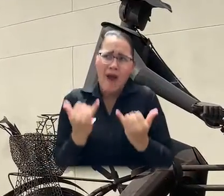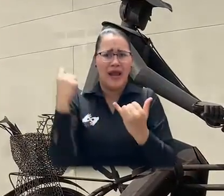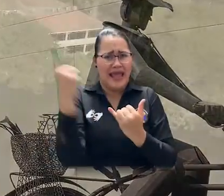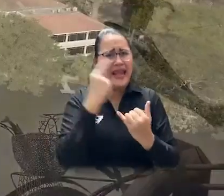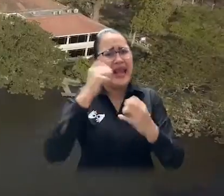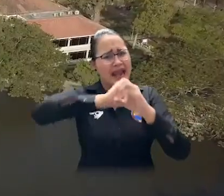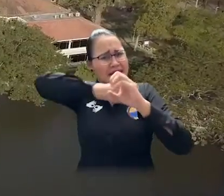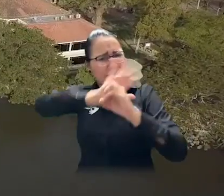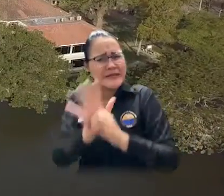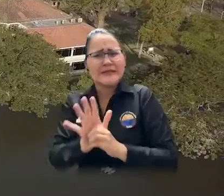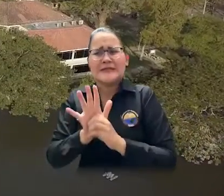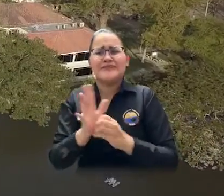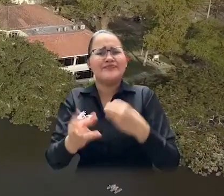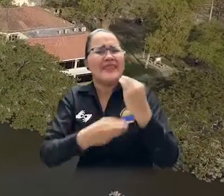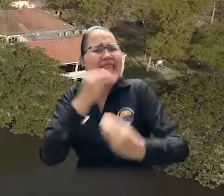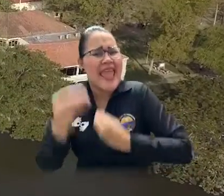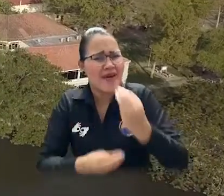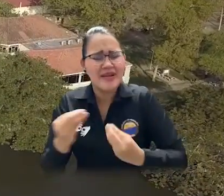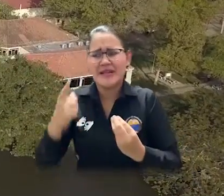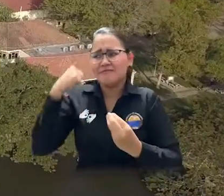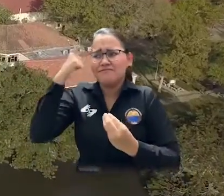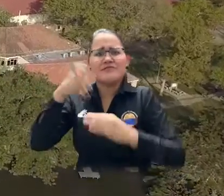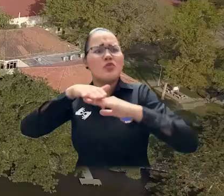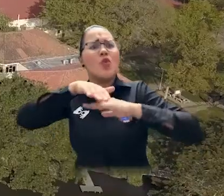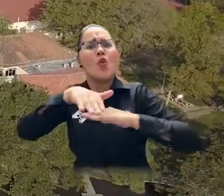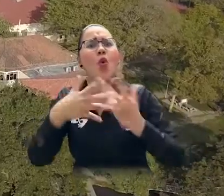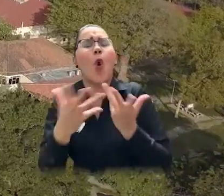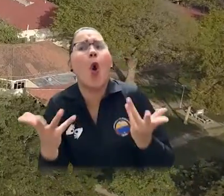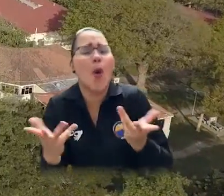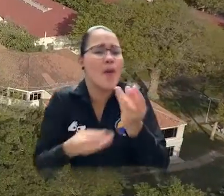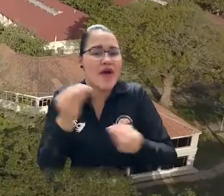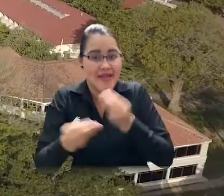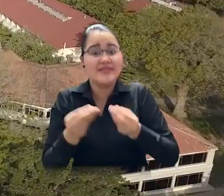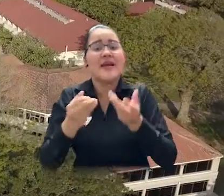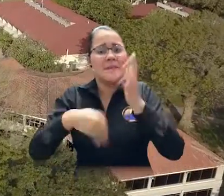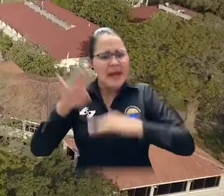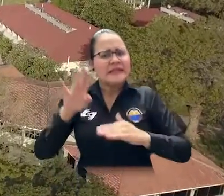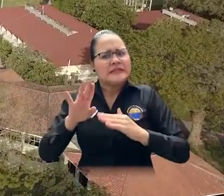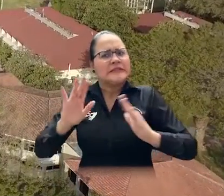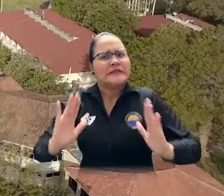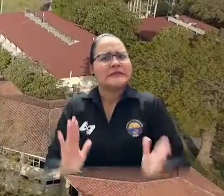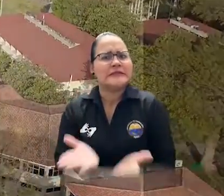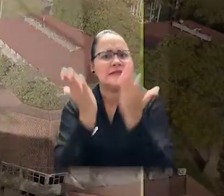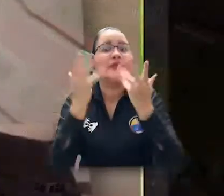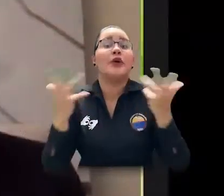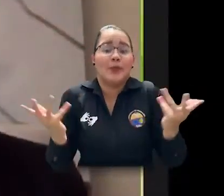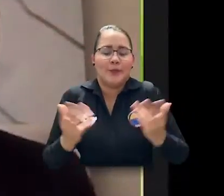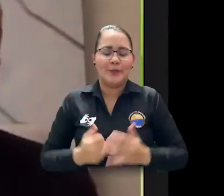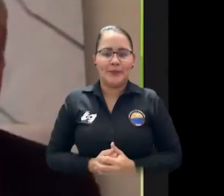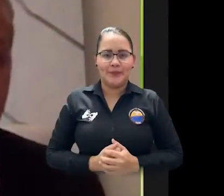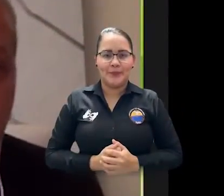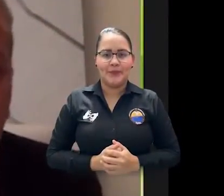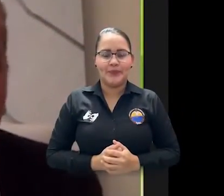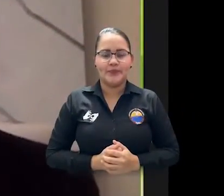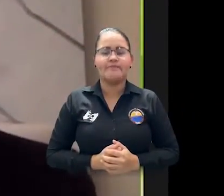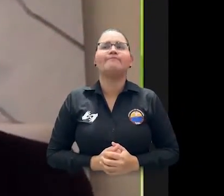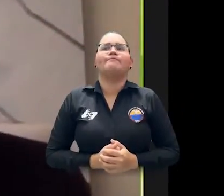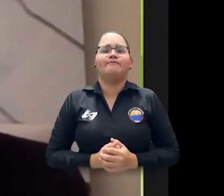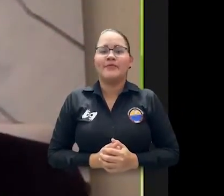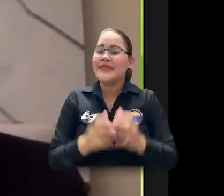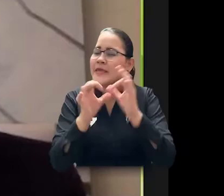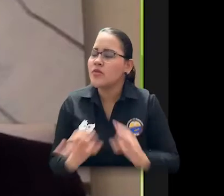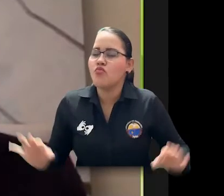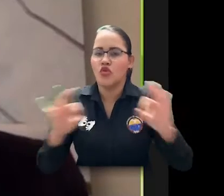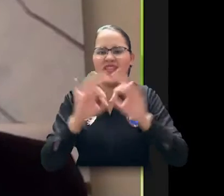institución en este contexto de pospandemia y la viabilidad financiera de la Universidad Territorial. Para asuntos de